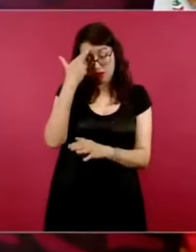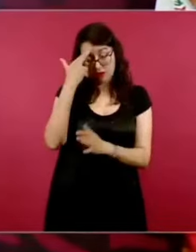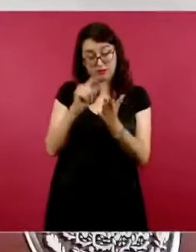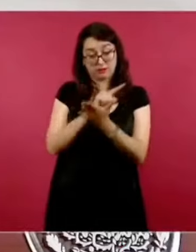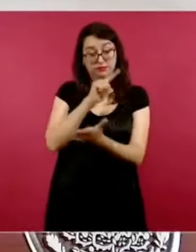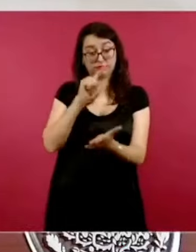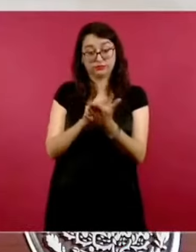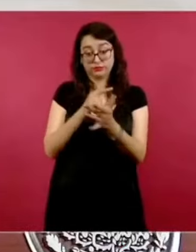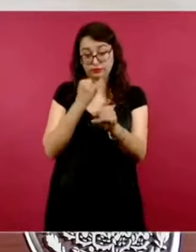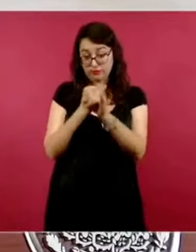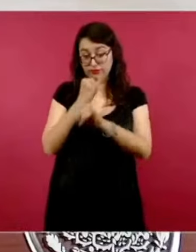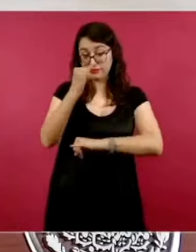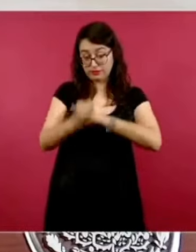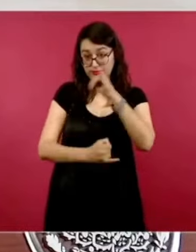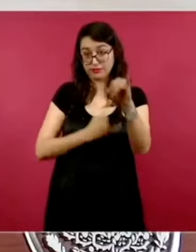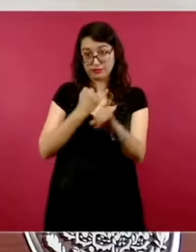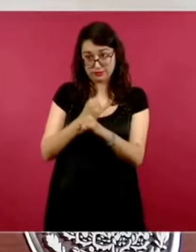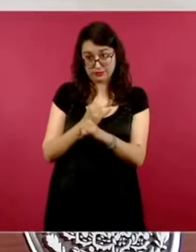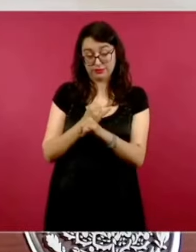la embajada de México.